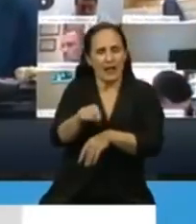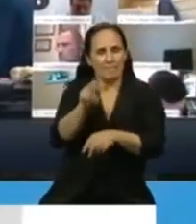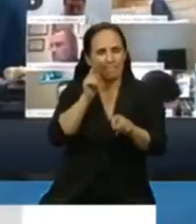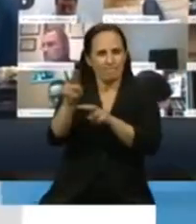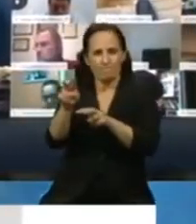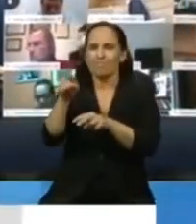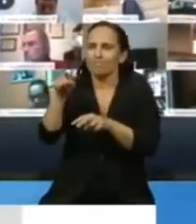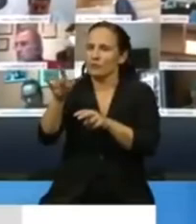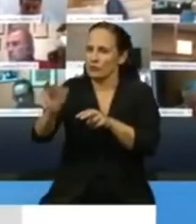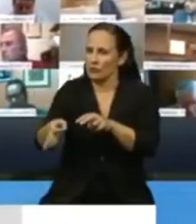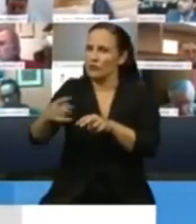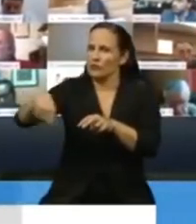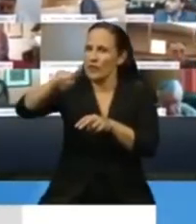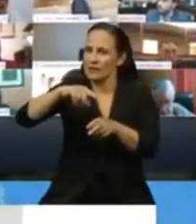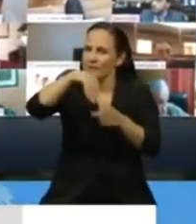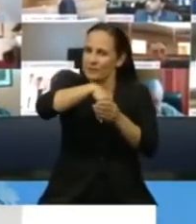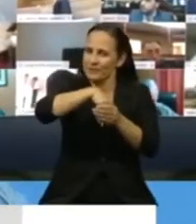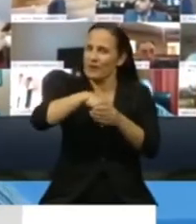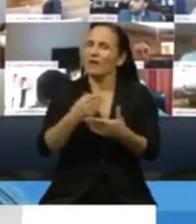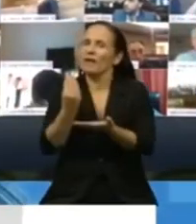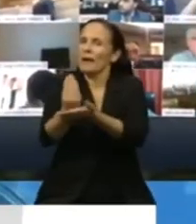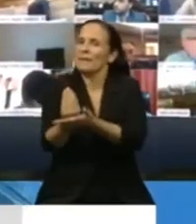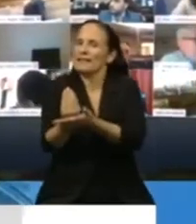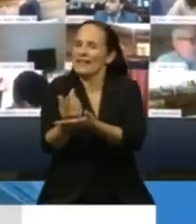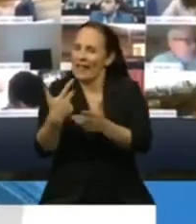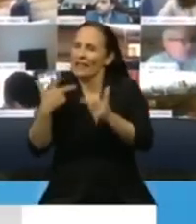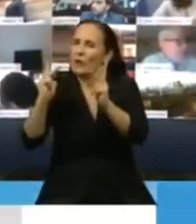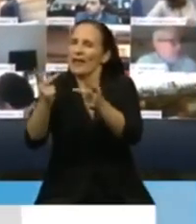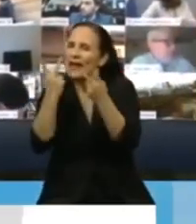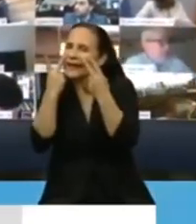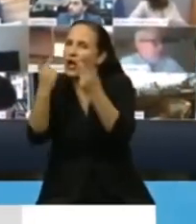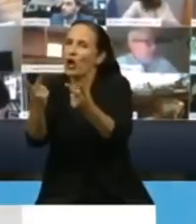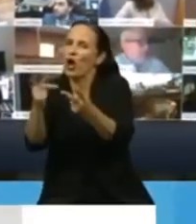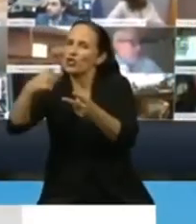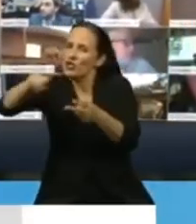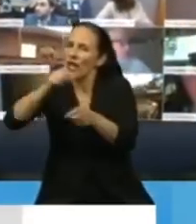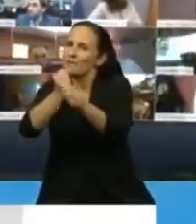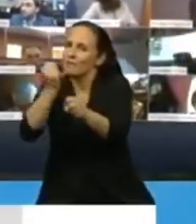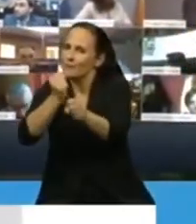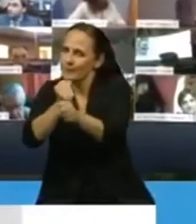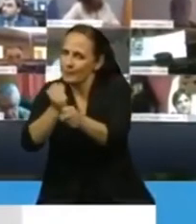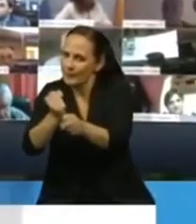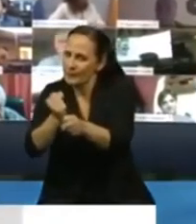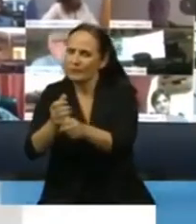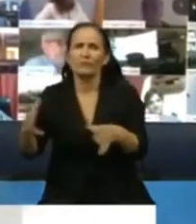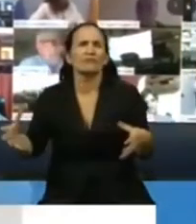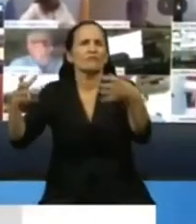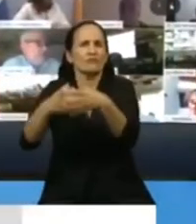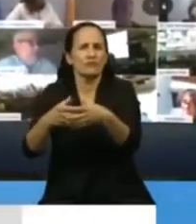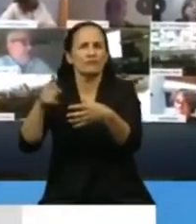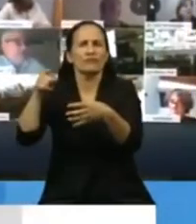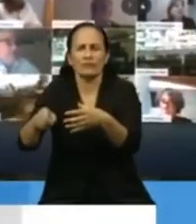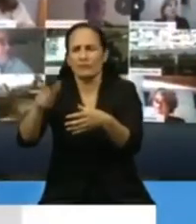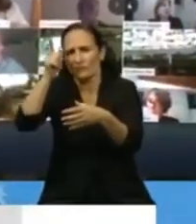a todos los integrantes de la Comisión cuando expreso públicamente el reconocimiento que se merecen no solamente las Fuerzas Armadas, sino las